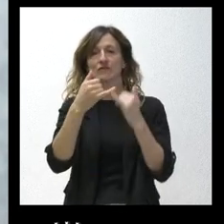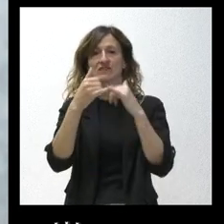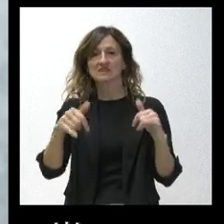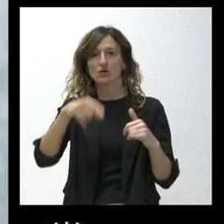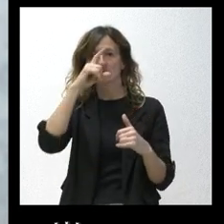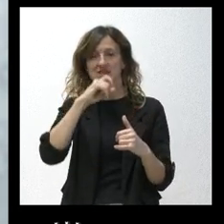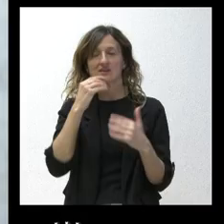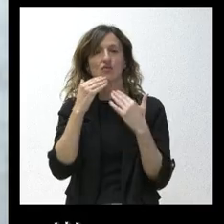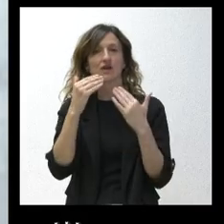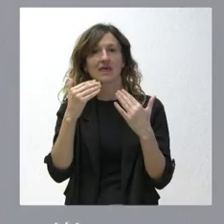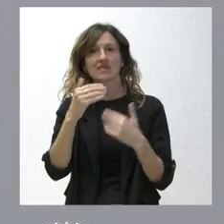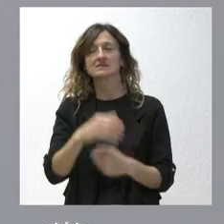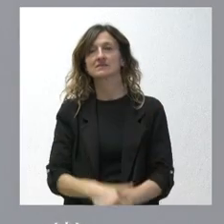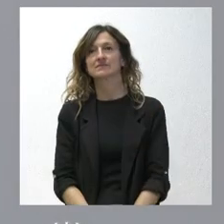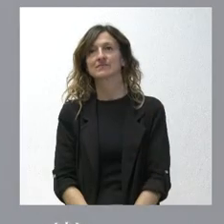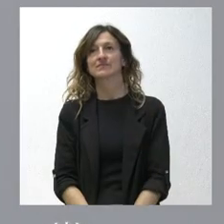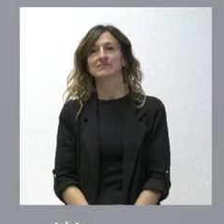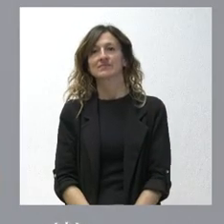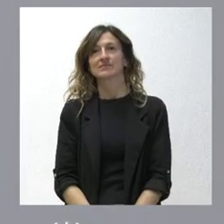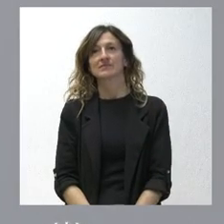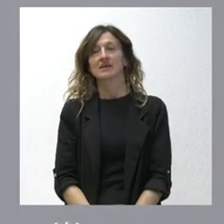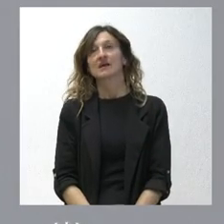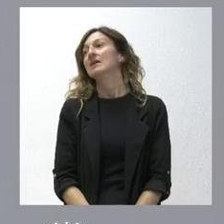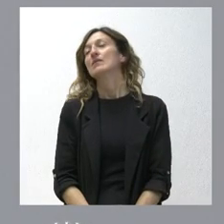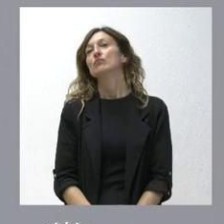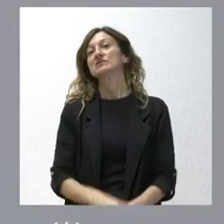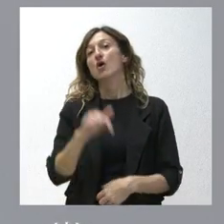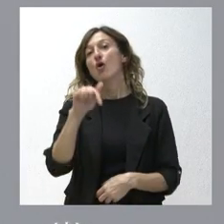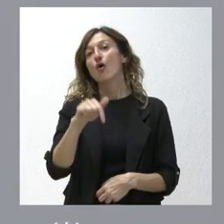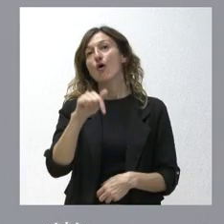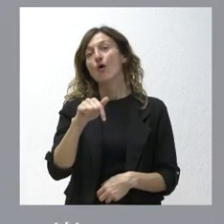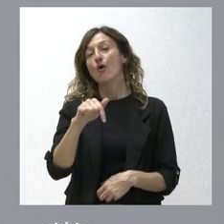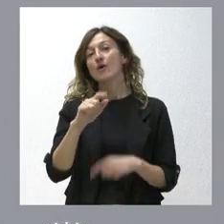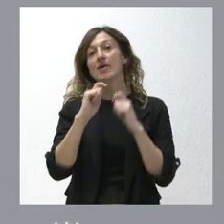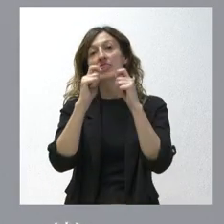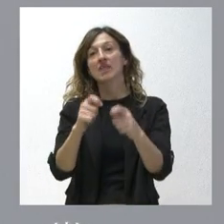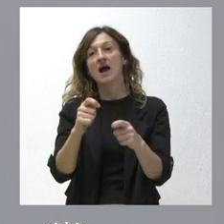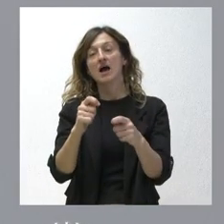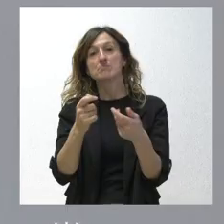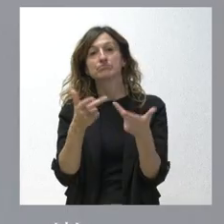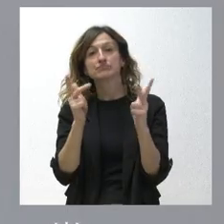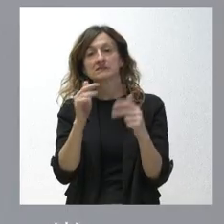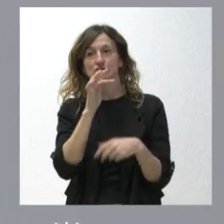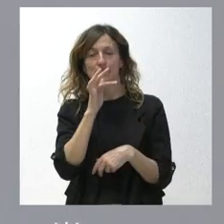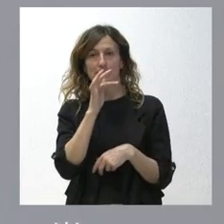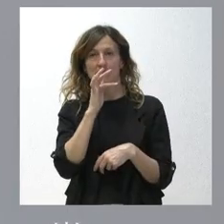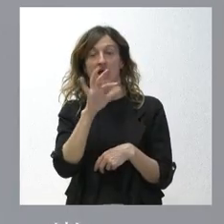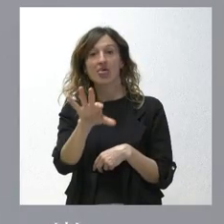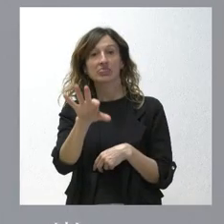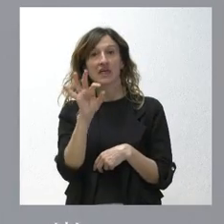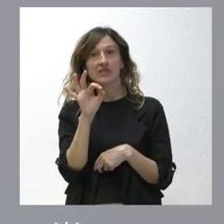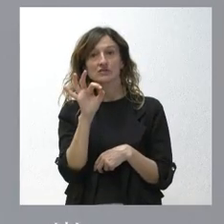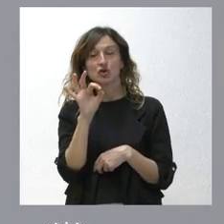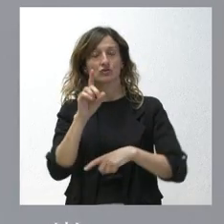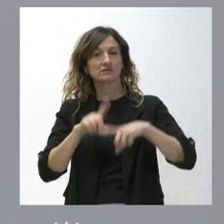año. Muchas gracias. Pues, muchas gracias. Todavía a día de hoy no lo hemos otorgado y la decisión que tomaremos será la que